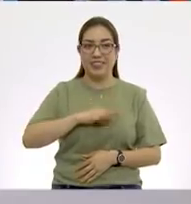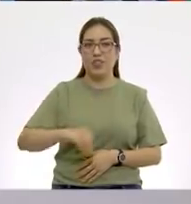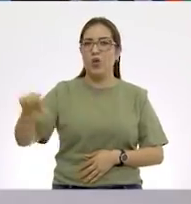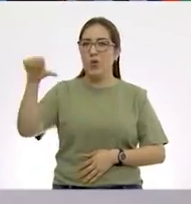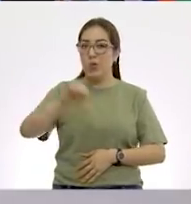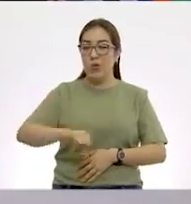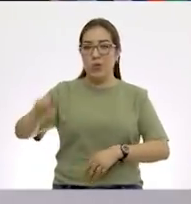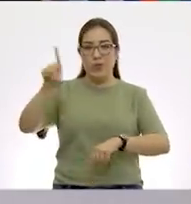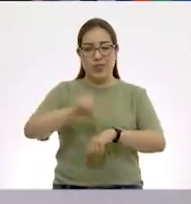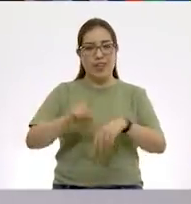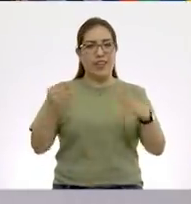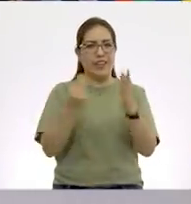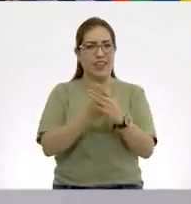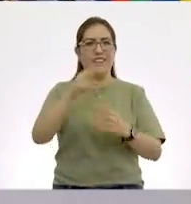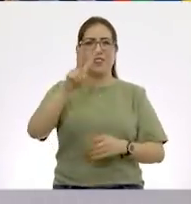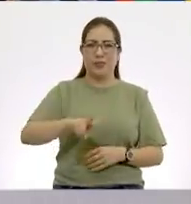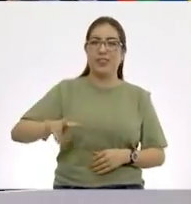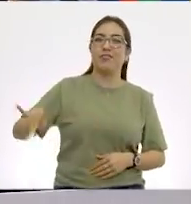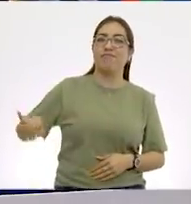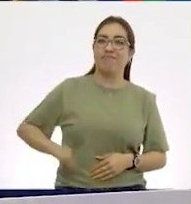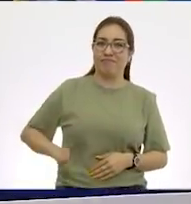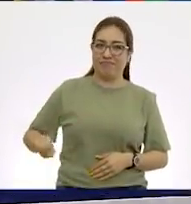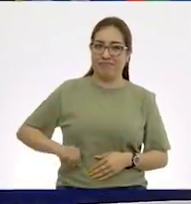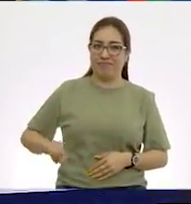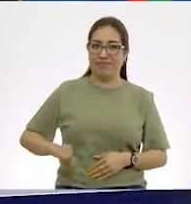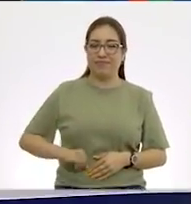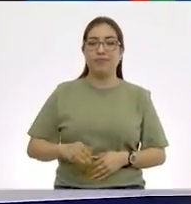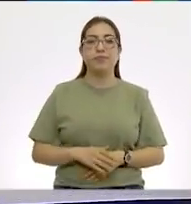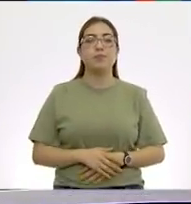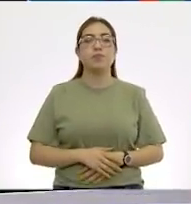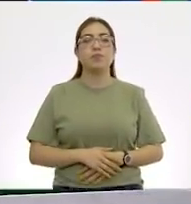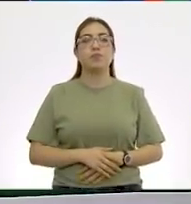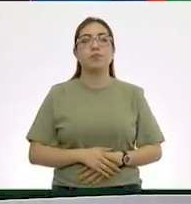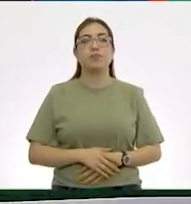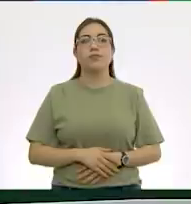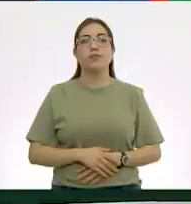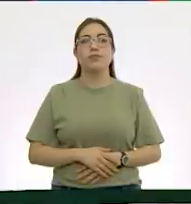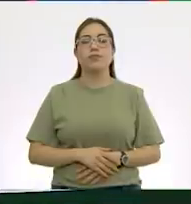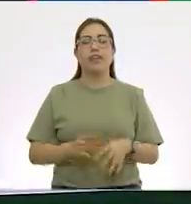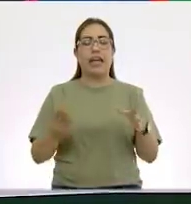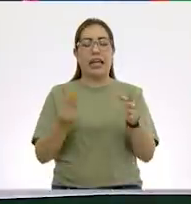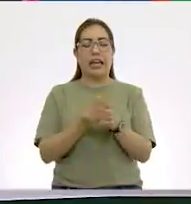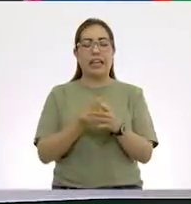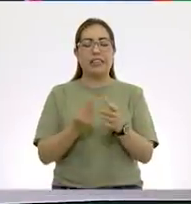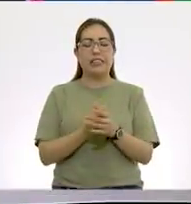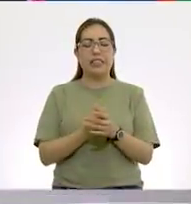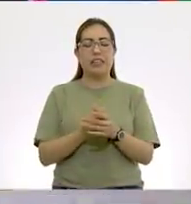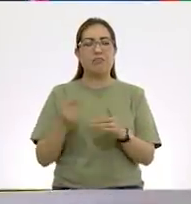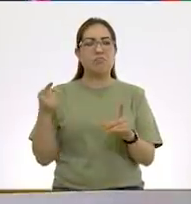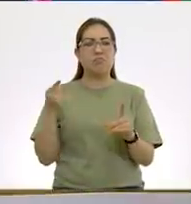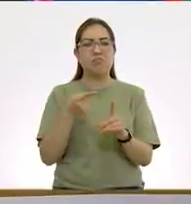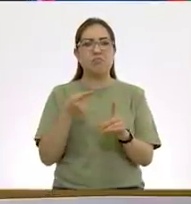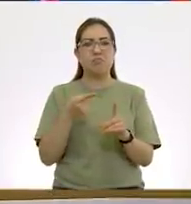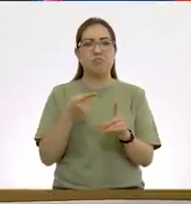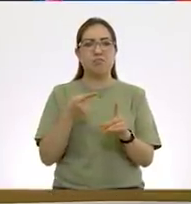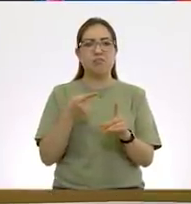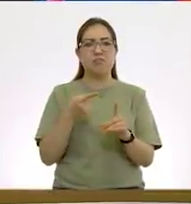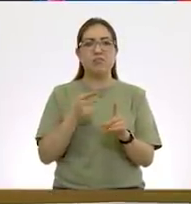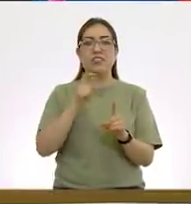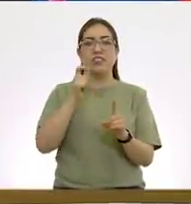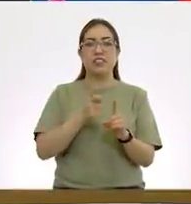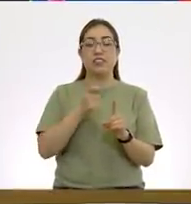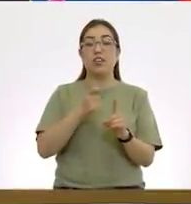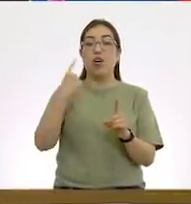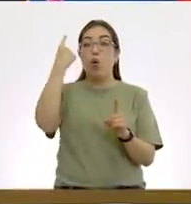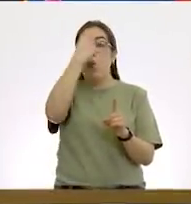una clase muy interesante. ¿Ah sí? Sobre todo que tiene mucho que ver con las horas,